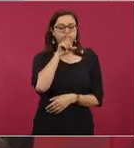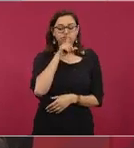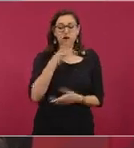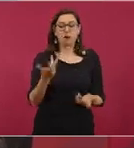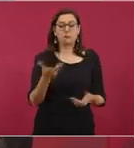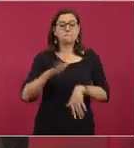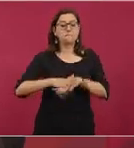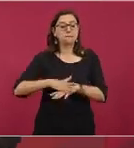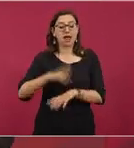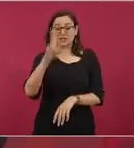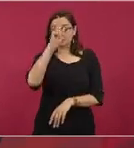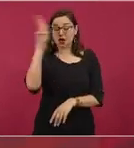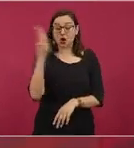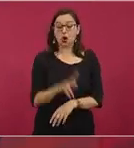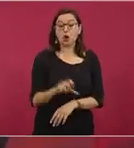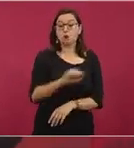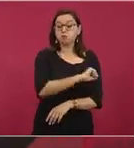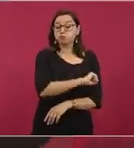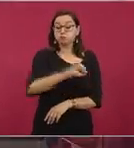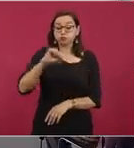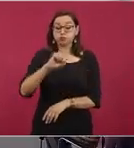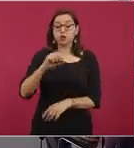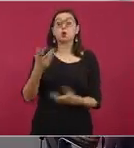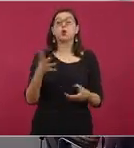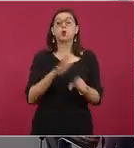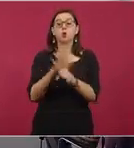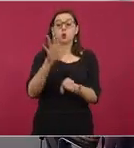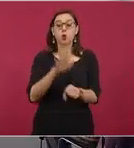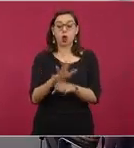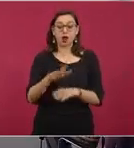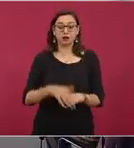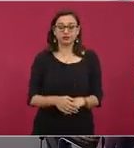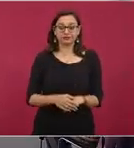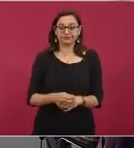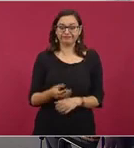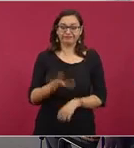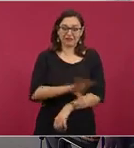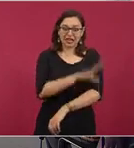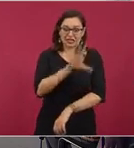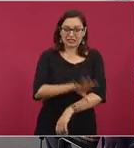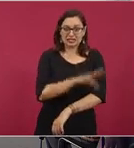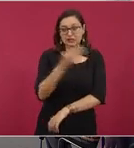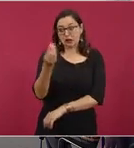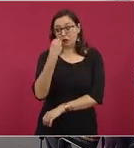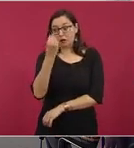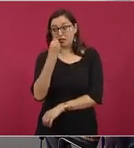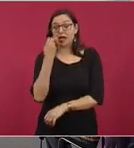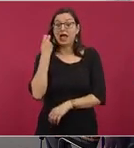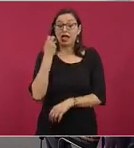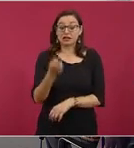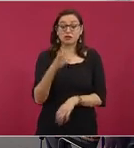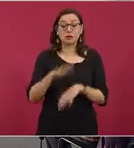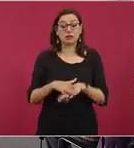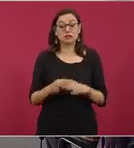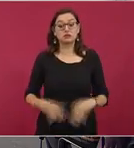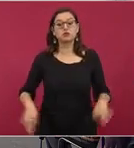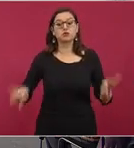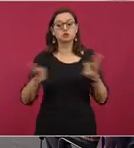a ver si no está la tablita de la diferencia de inflación